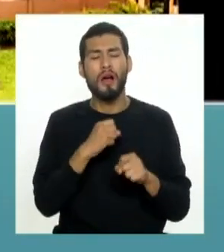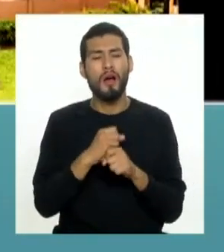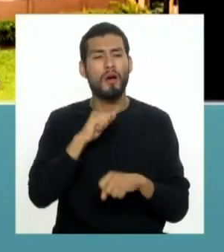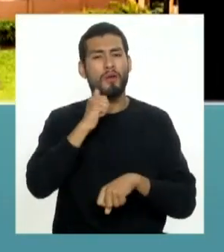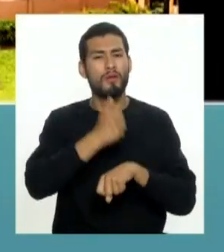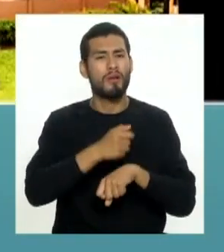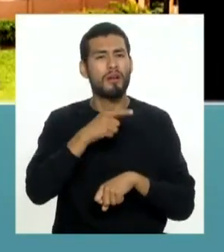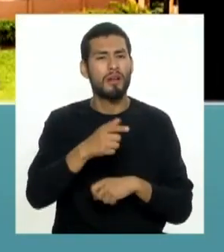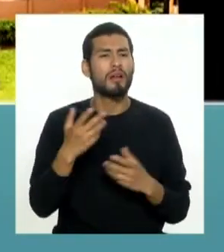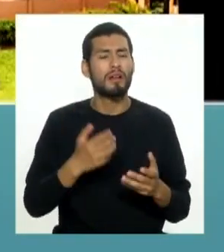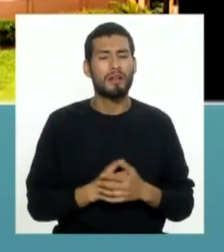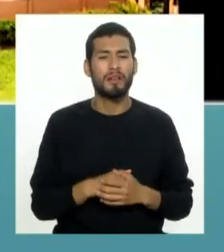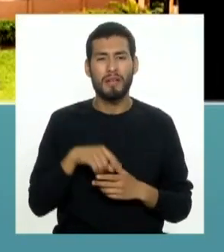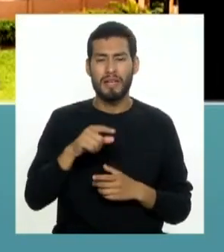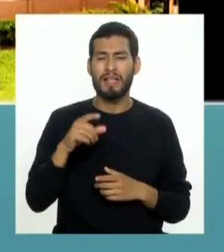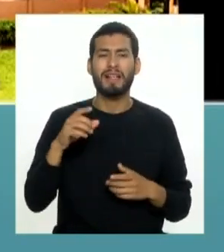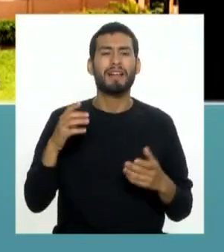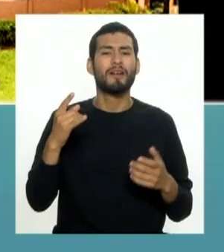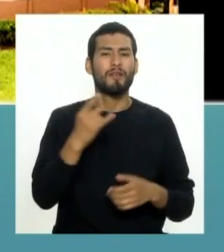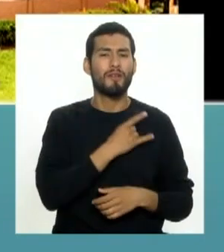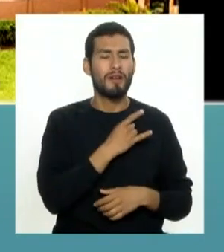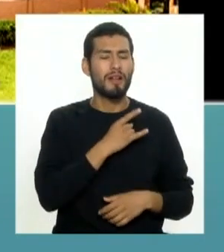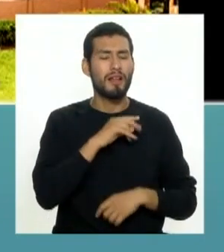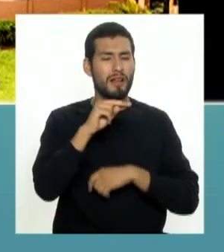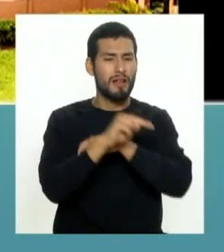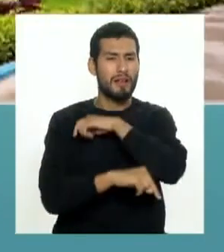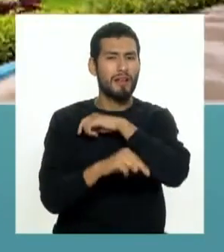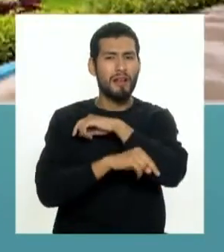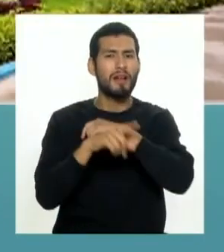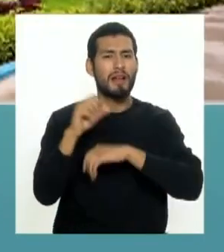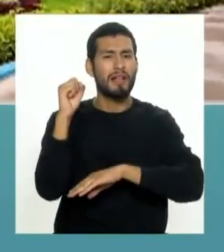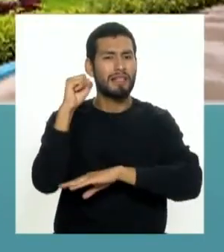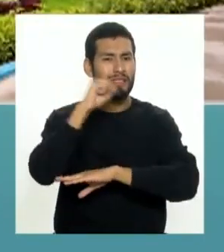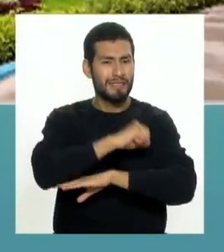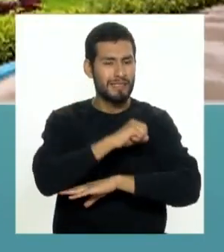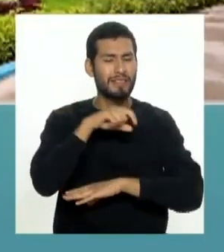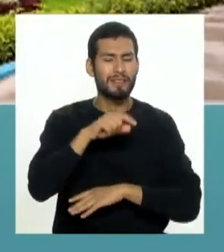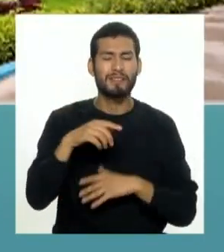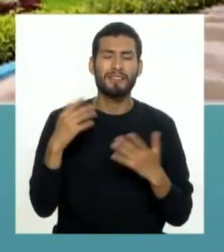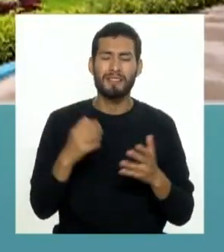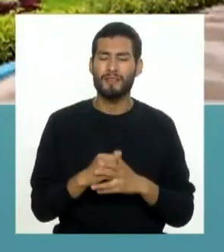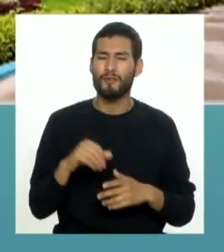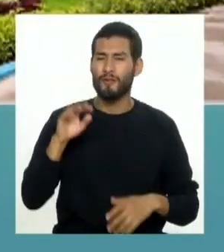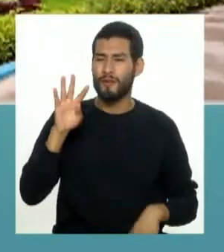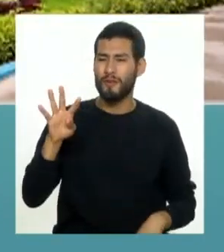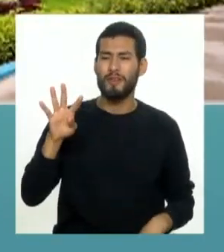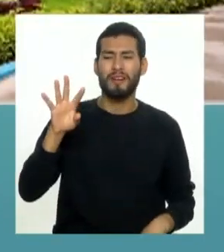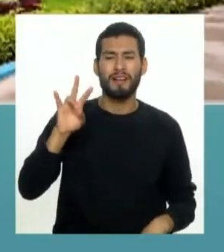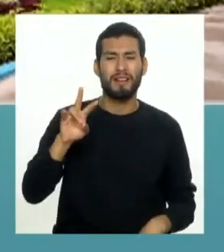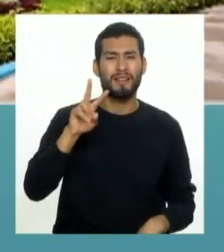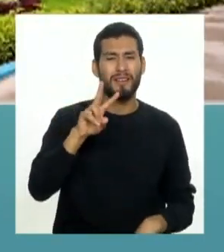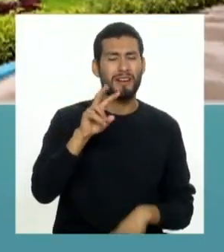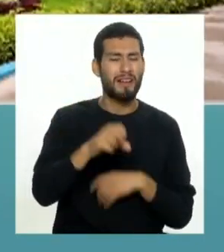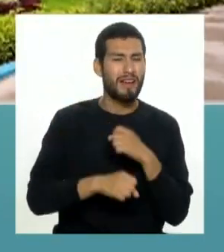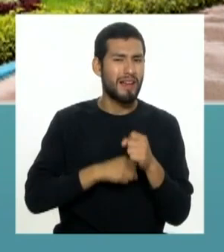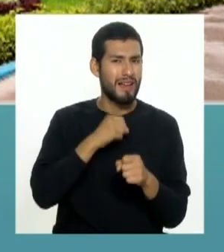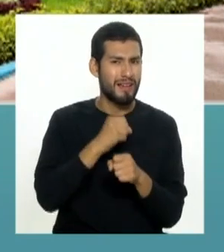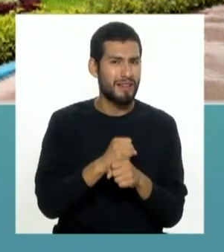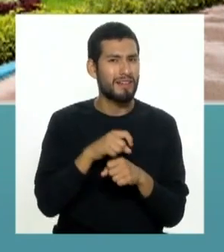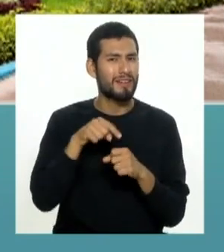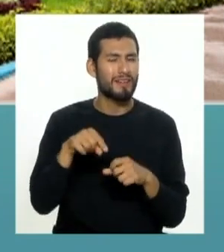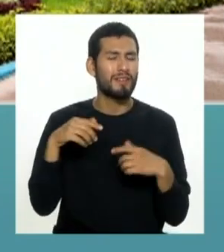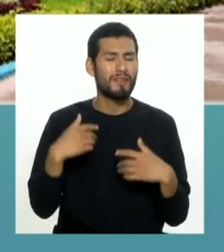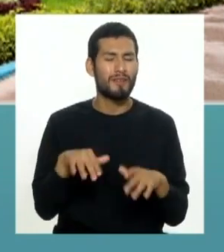fundación la Decana de América, la Universidad Nacional Mayor de San Marcos. 472 años donde han